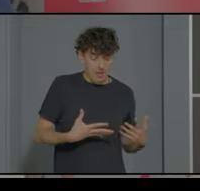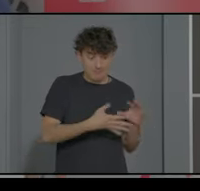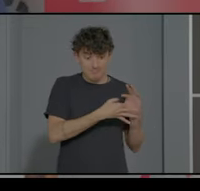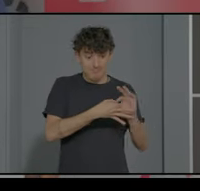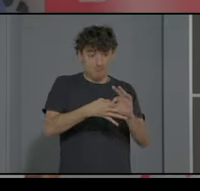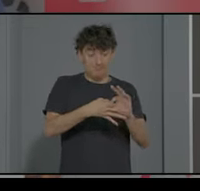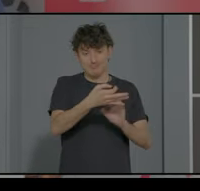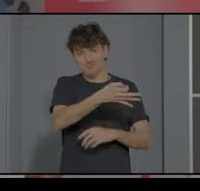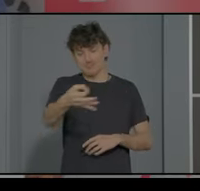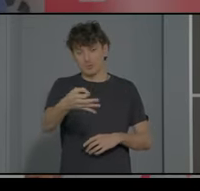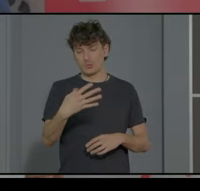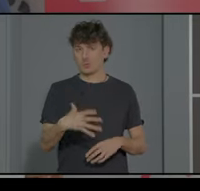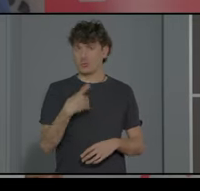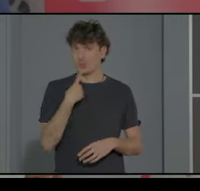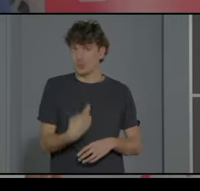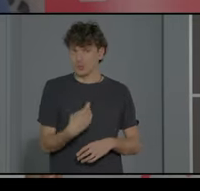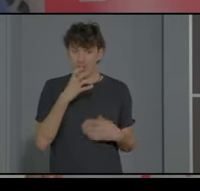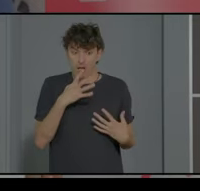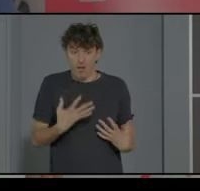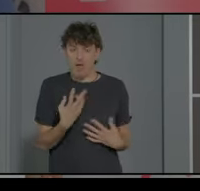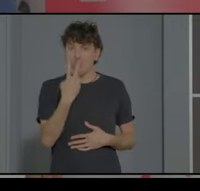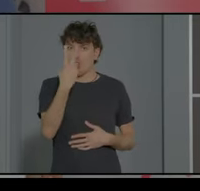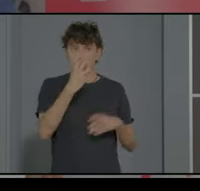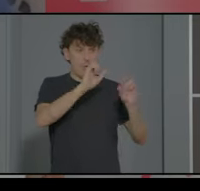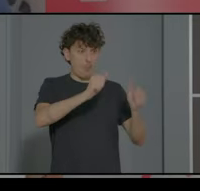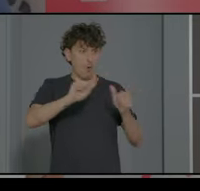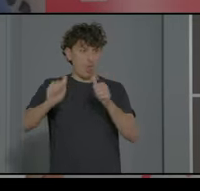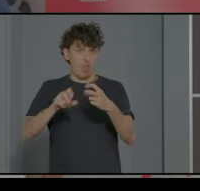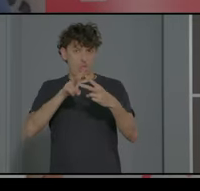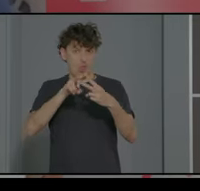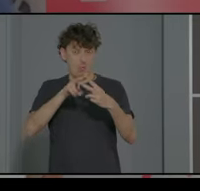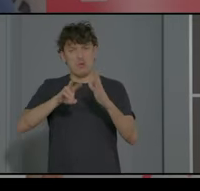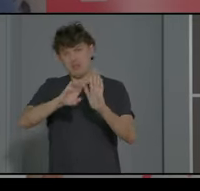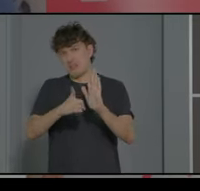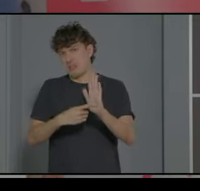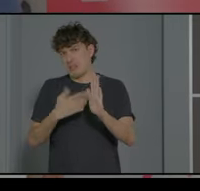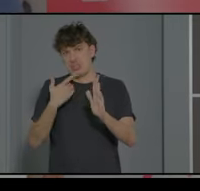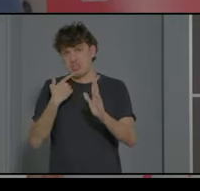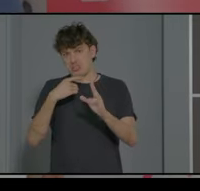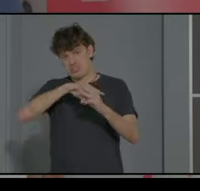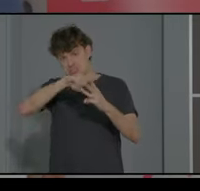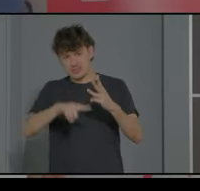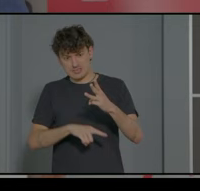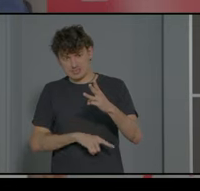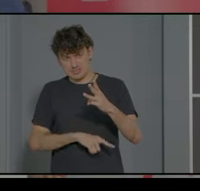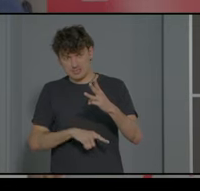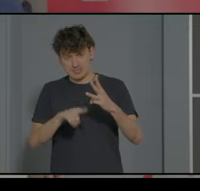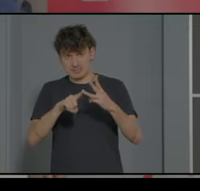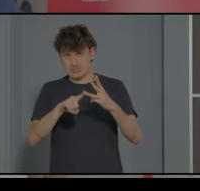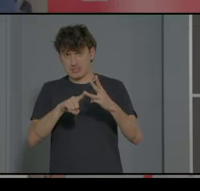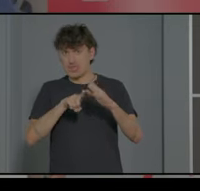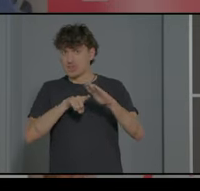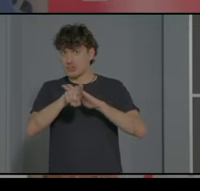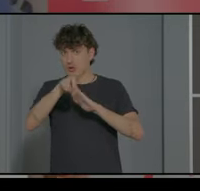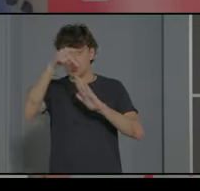ya sabéis que tenemos dos modalidades, por mucho que legalmente estén definidas tres, como la tercera no tiene desarrollo